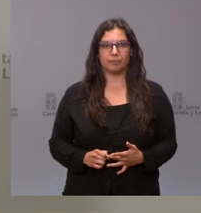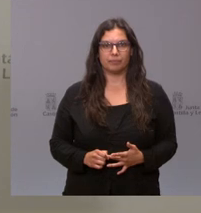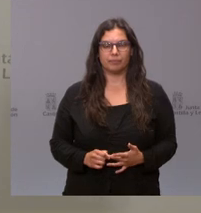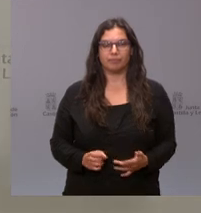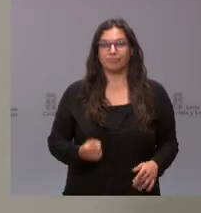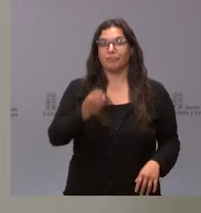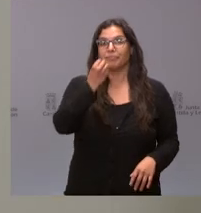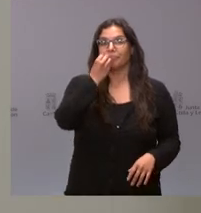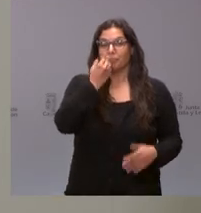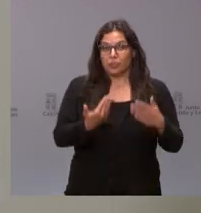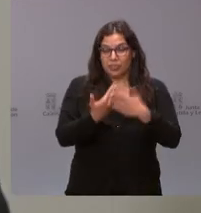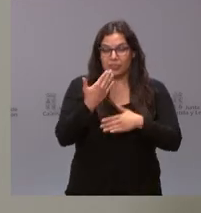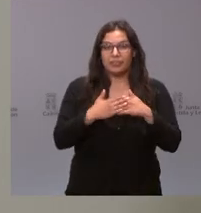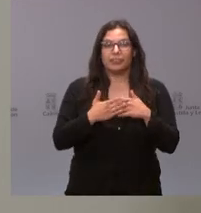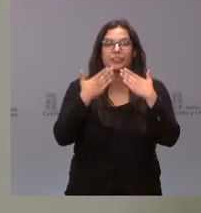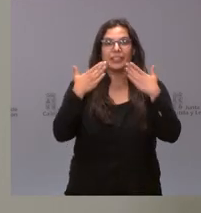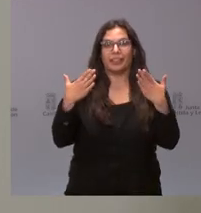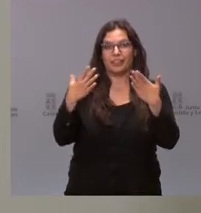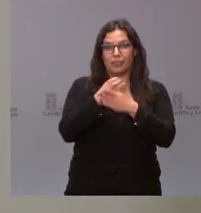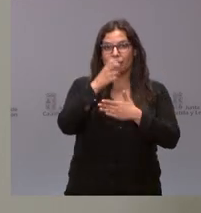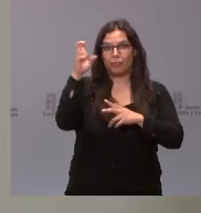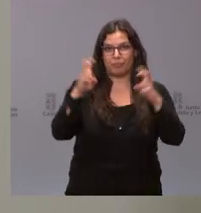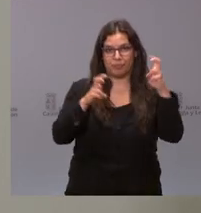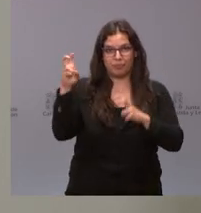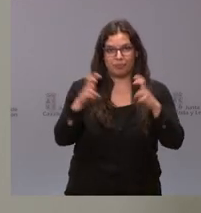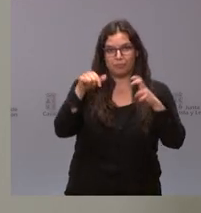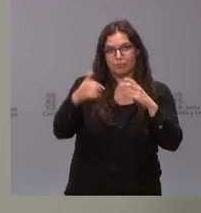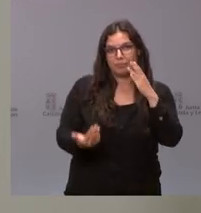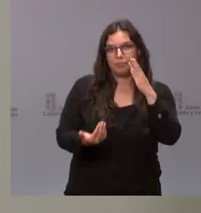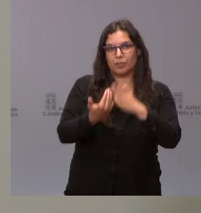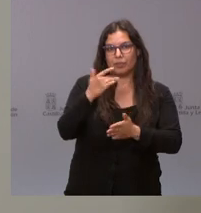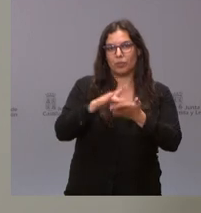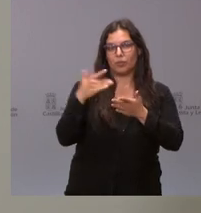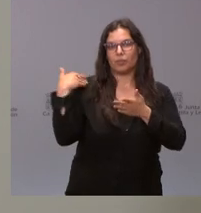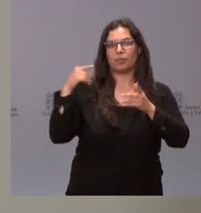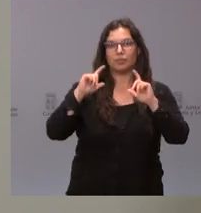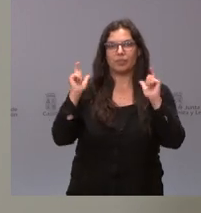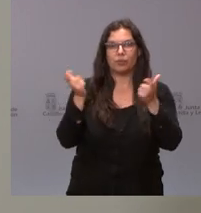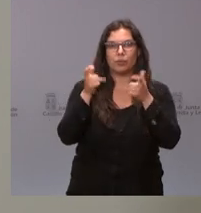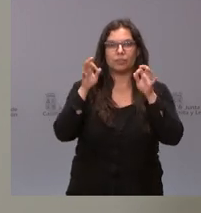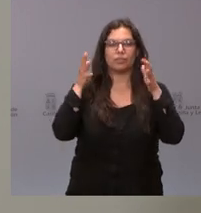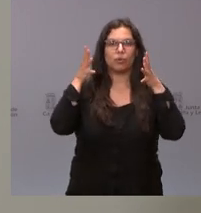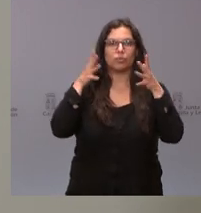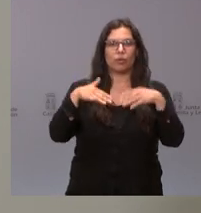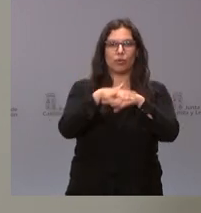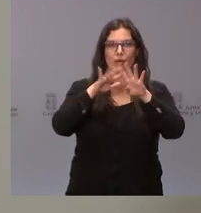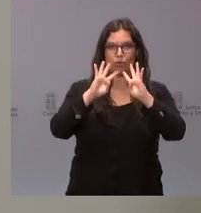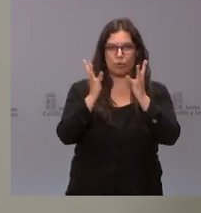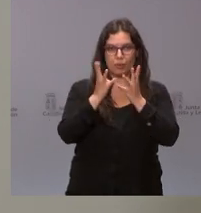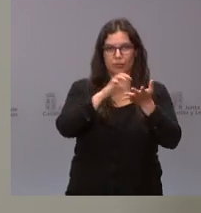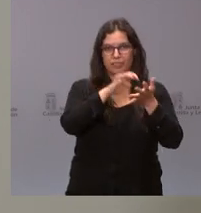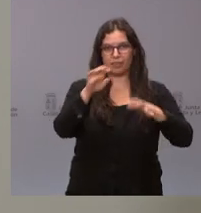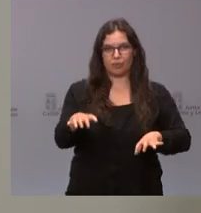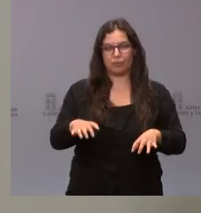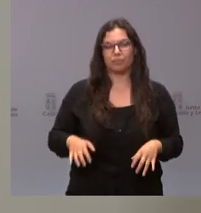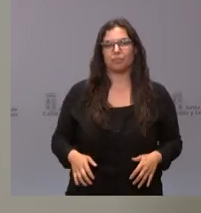Buenos días y muchas gracias a todos por su presencia hoy aquí esta mañana en que hemos tenido una reunión del Consejo de Gobierno de Castilla y